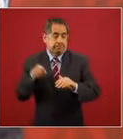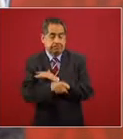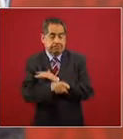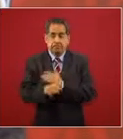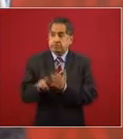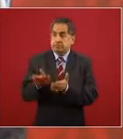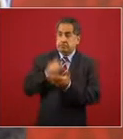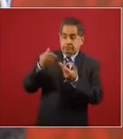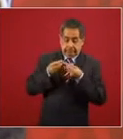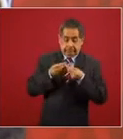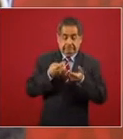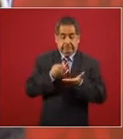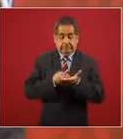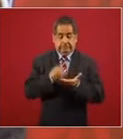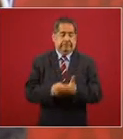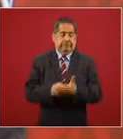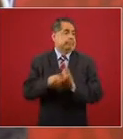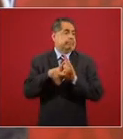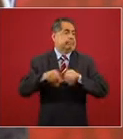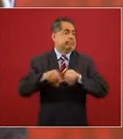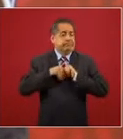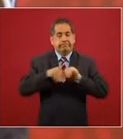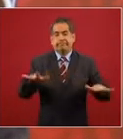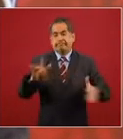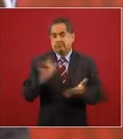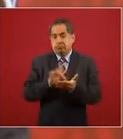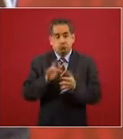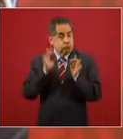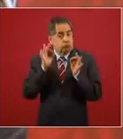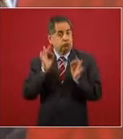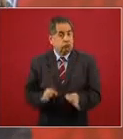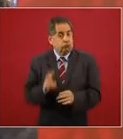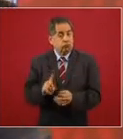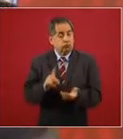del documento original el